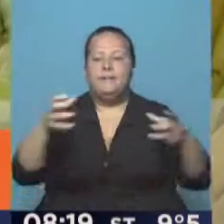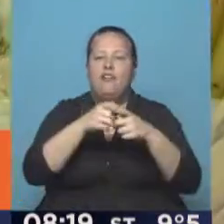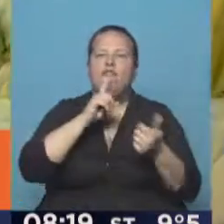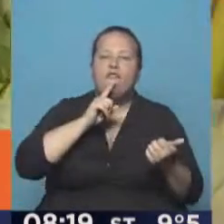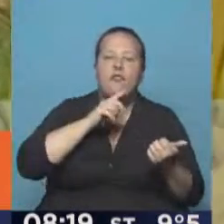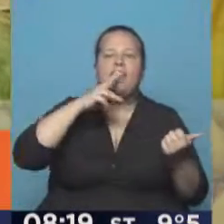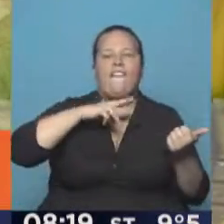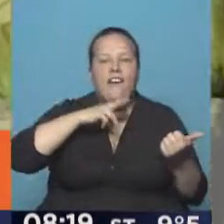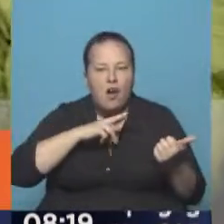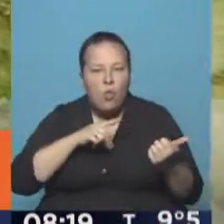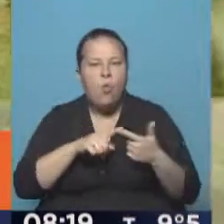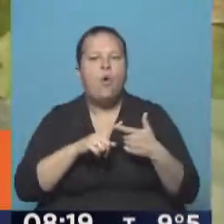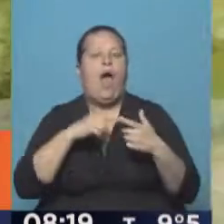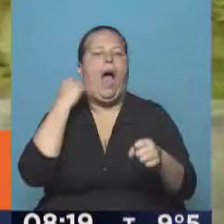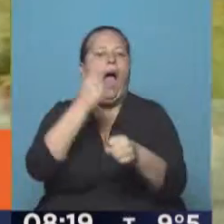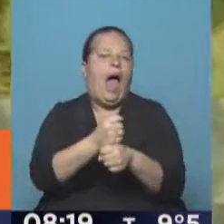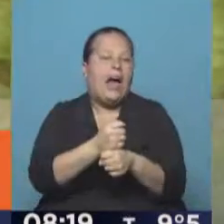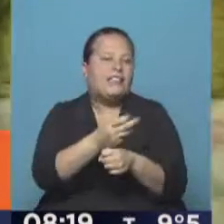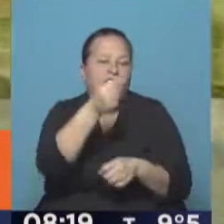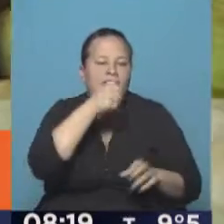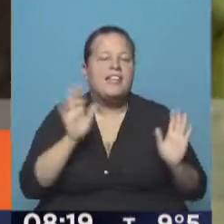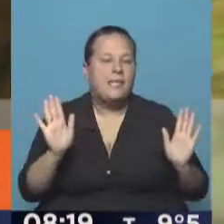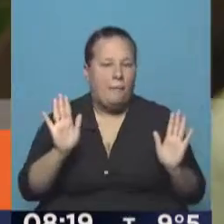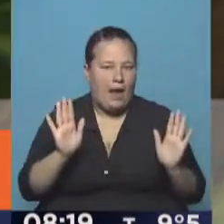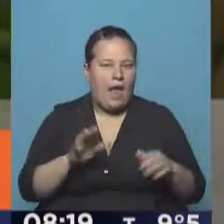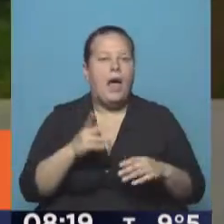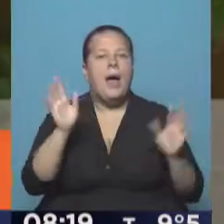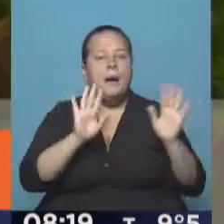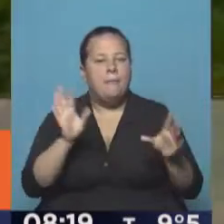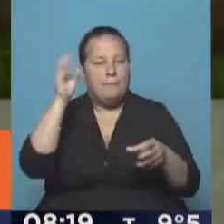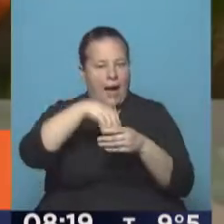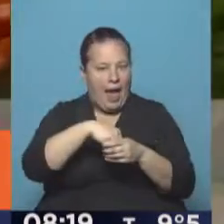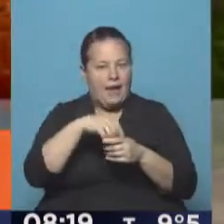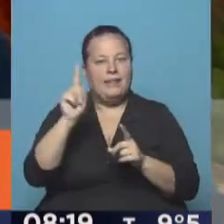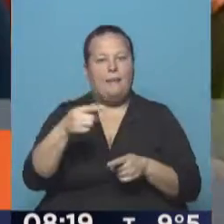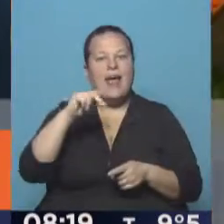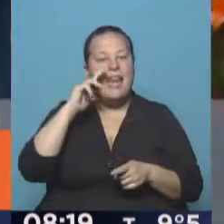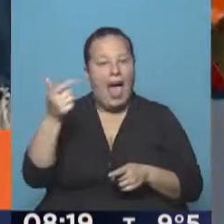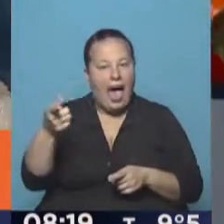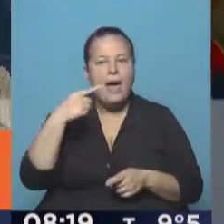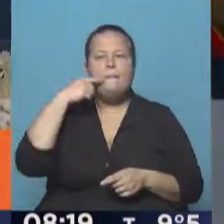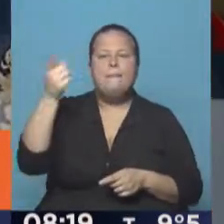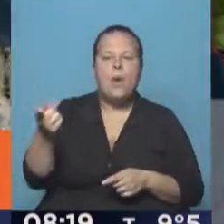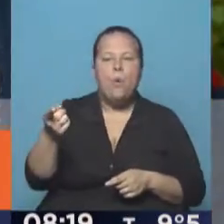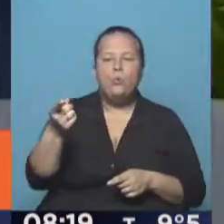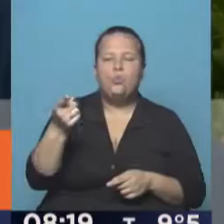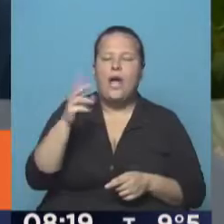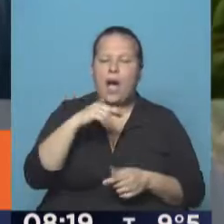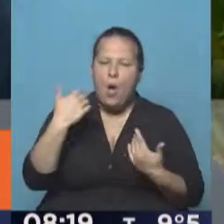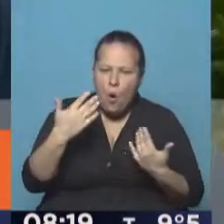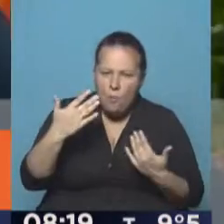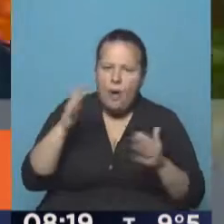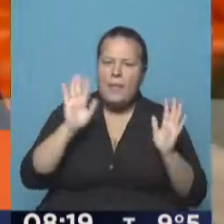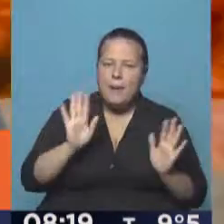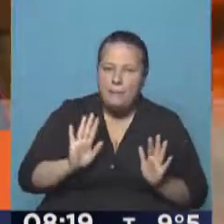frutas y verduras hasta fin de semana? Y la vamos a incorporar a Nadia también para preguntarle si podemos